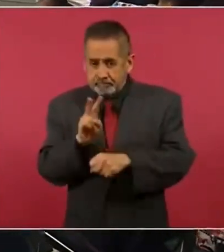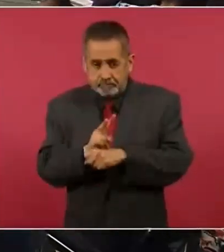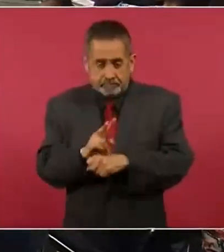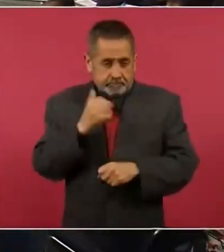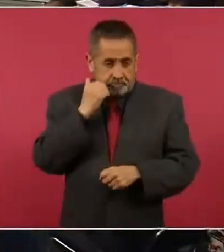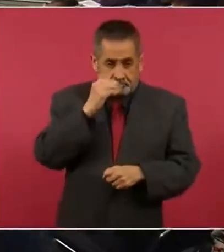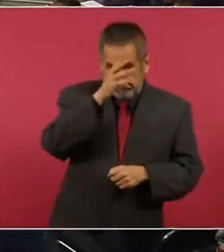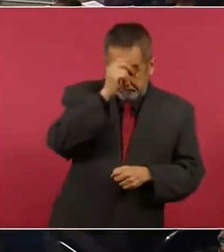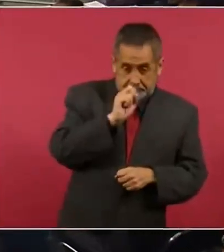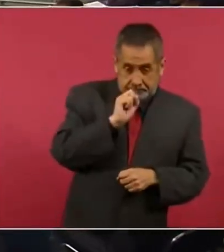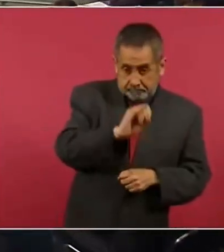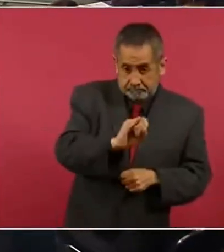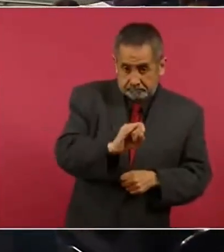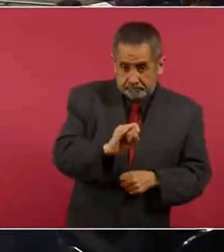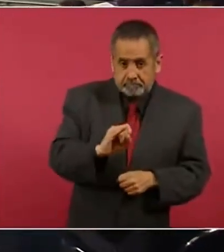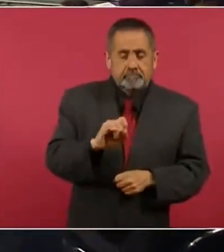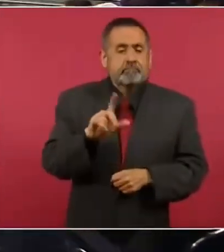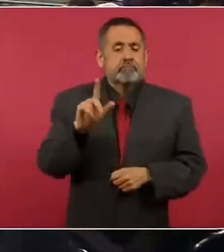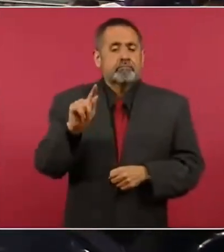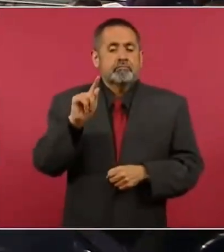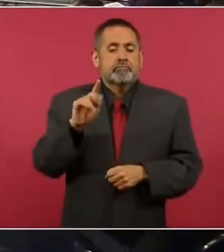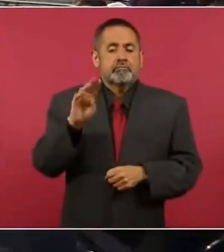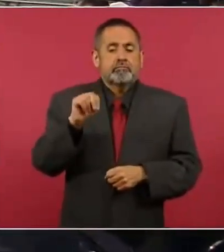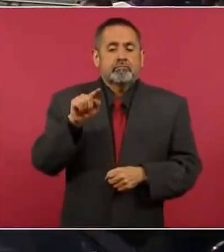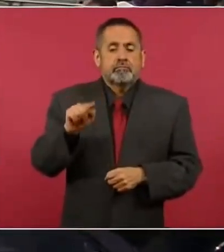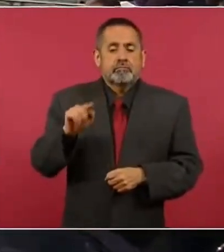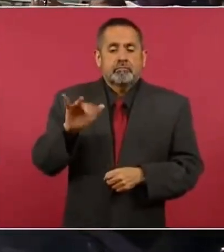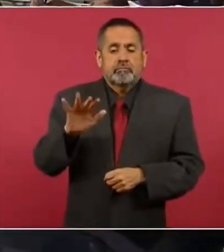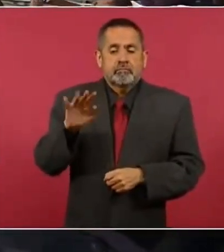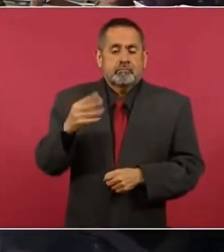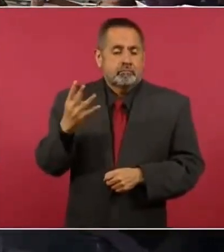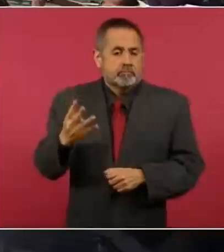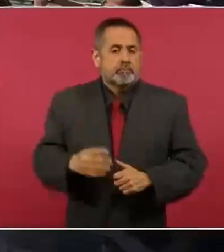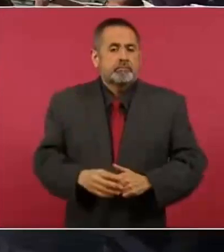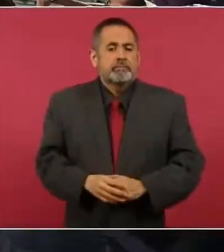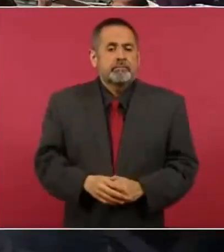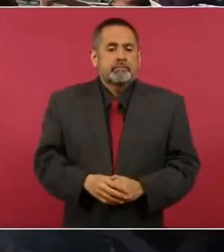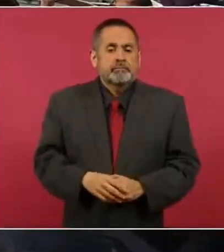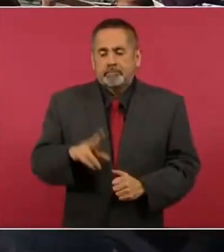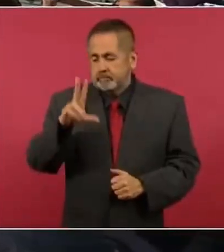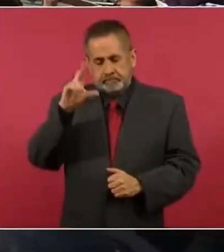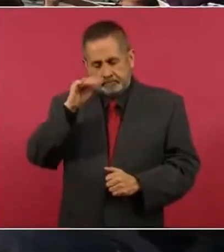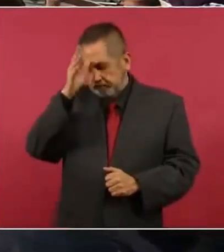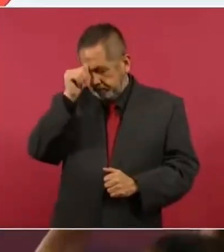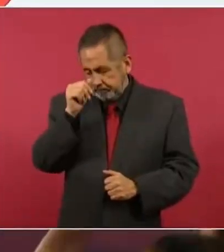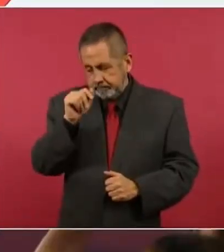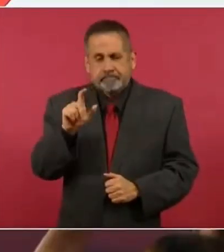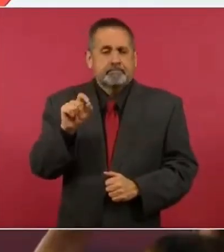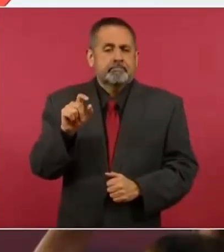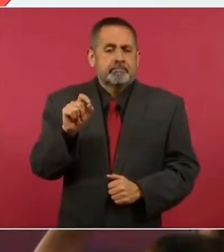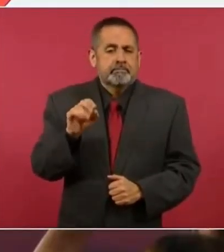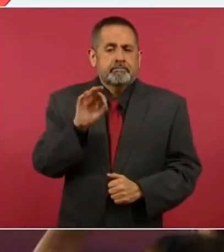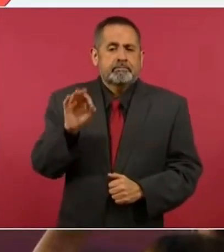De acuerdo, 79.54. En desacuerdo, 20